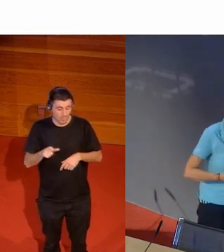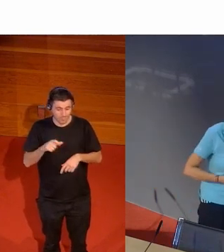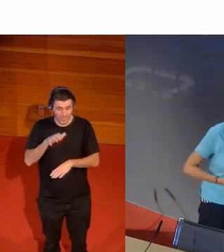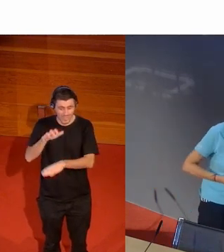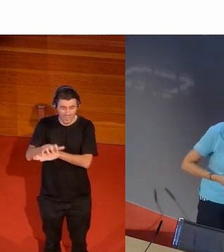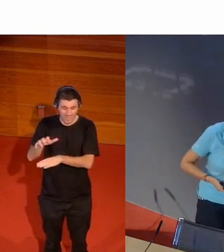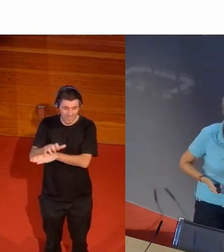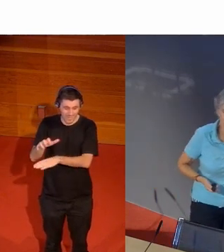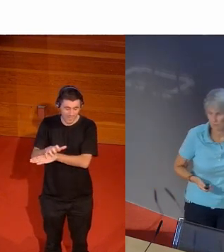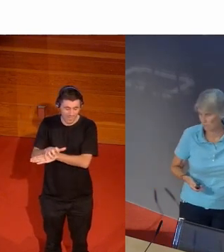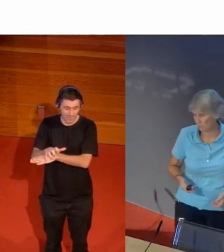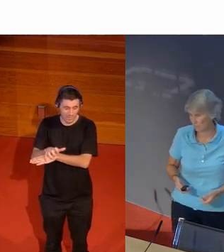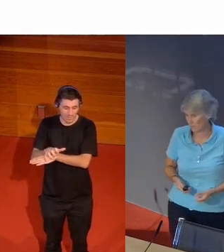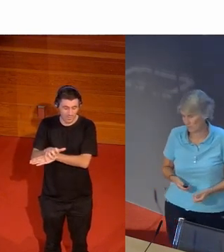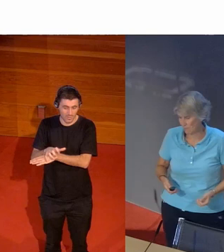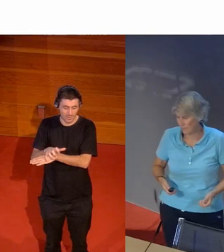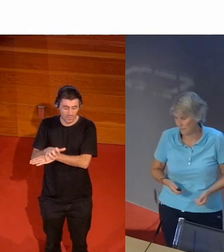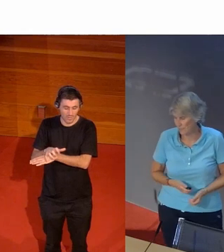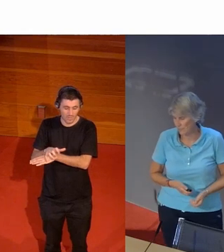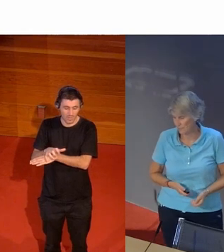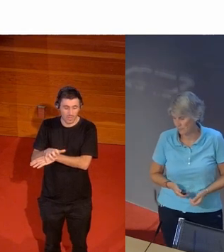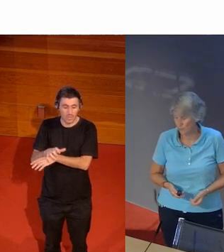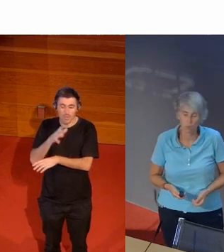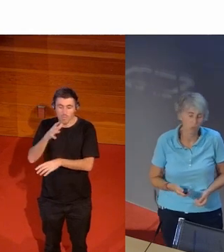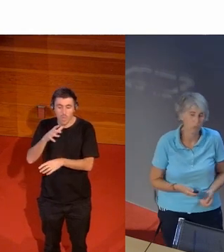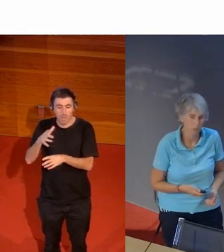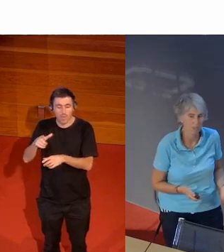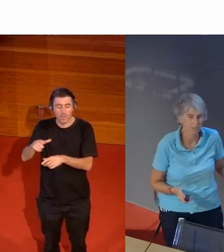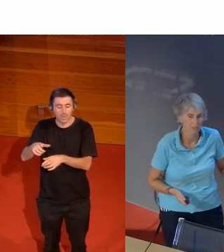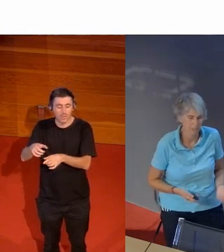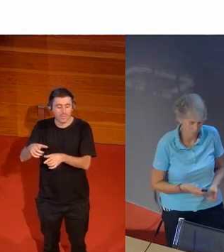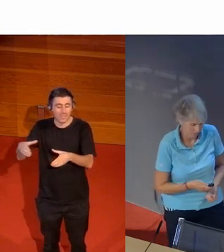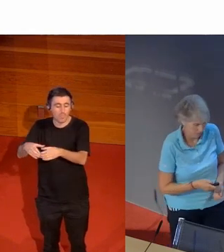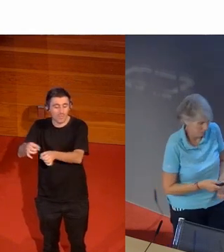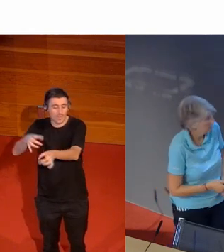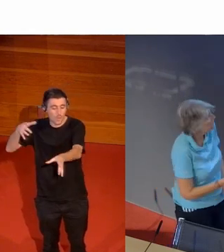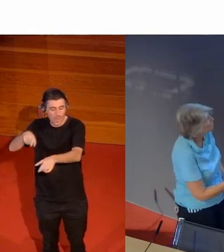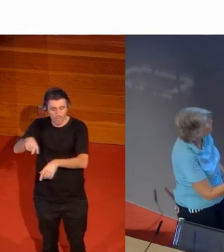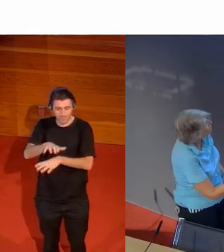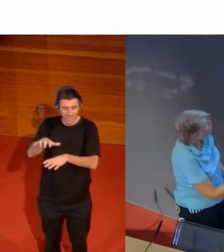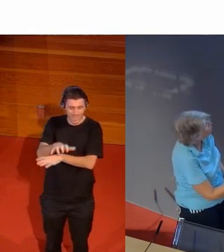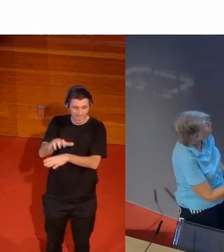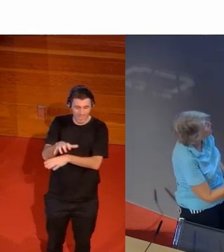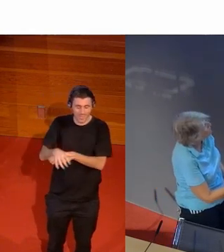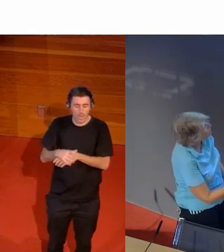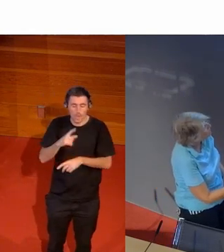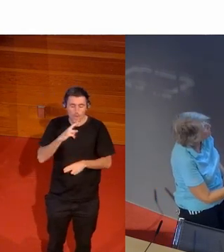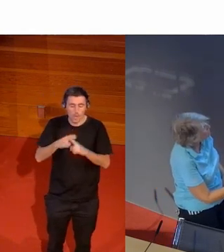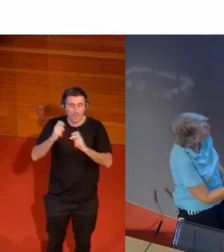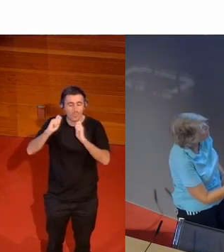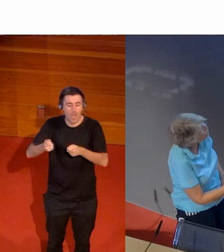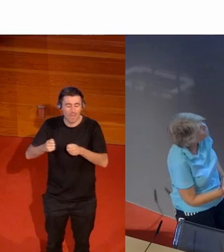físico de su equipo de tiro con arco la llamaba las rellenitas y luego tuvieron que rectificar y pedir y pedir disculpas